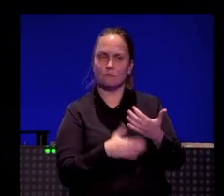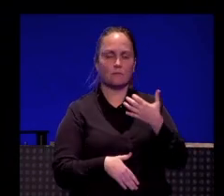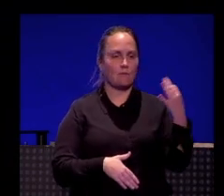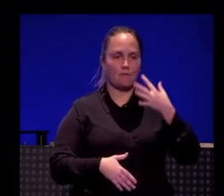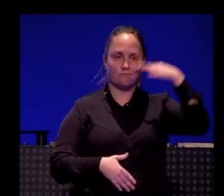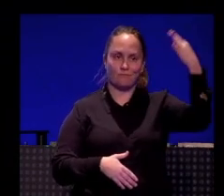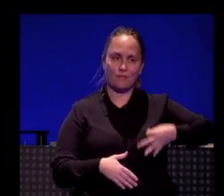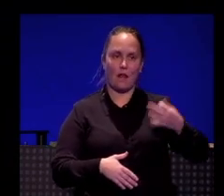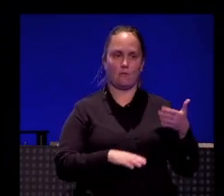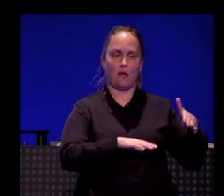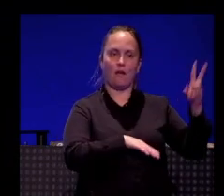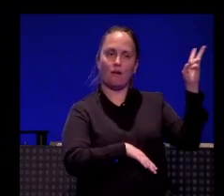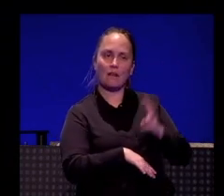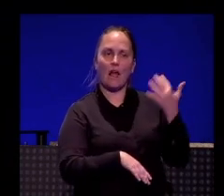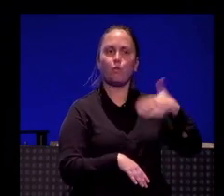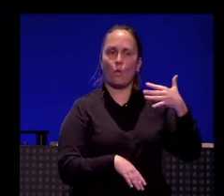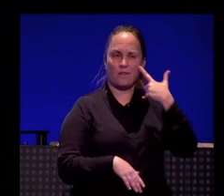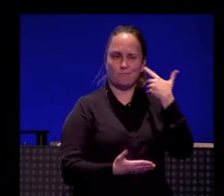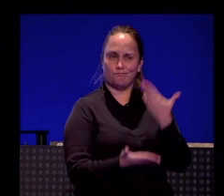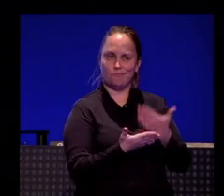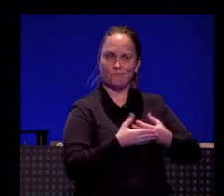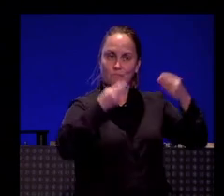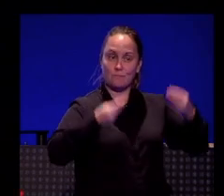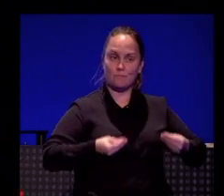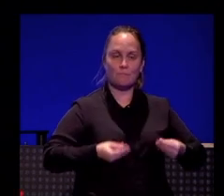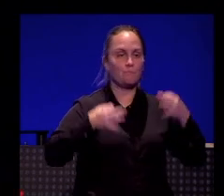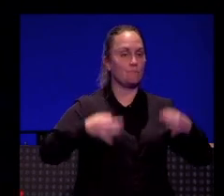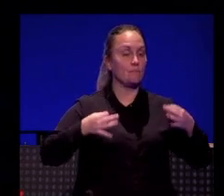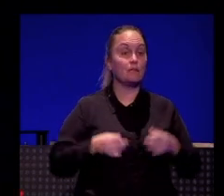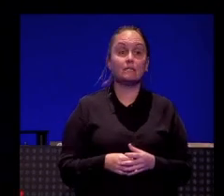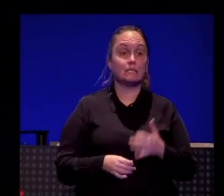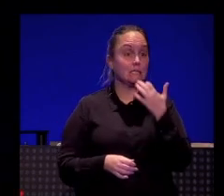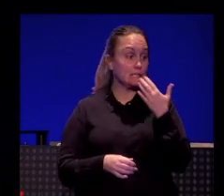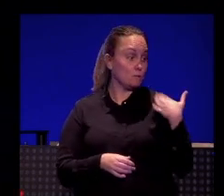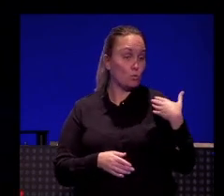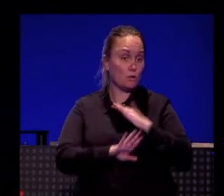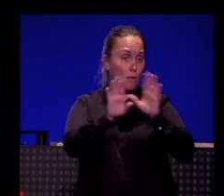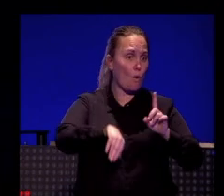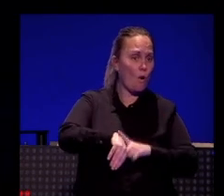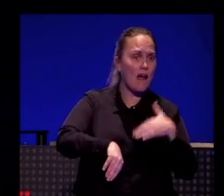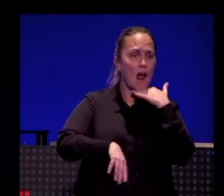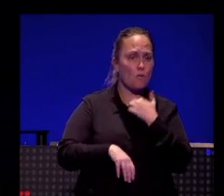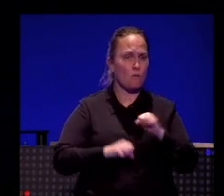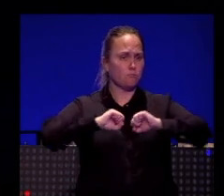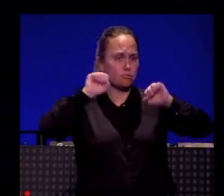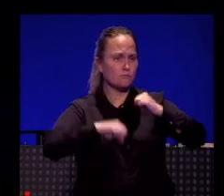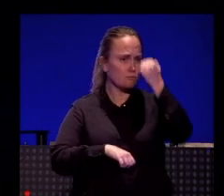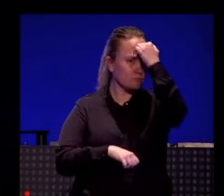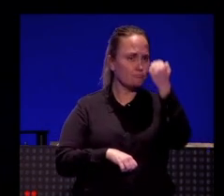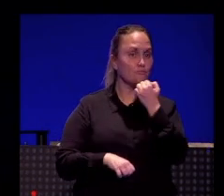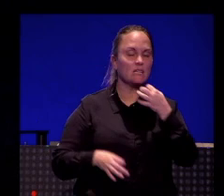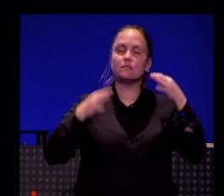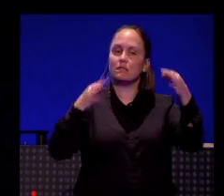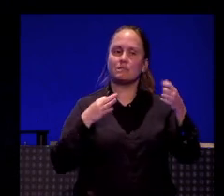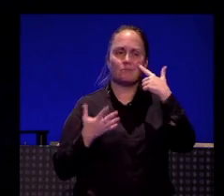comunicación. Y siempre, por ejemplo, en el caso de alguna información de última hora, algún caso de atentado, contrastar